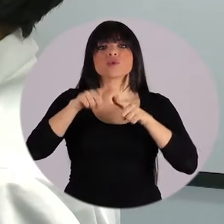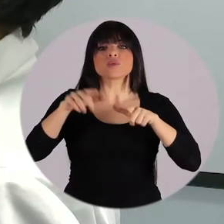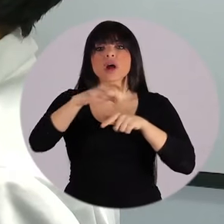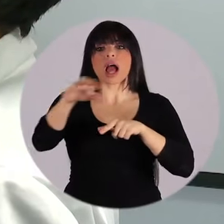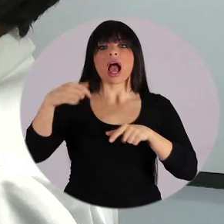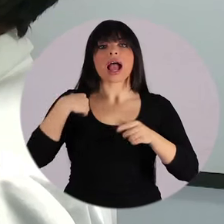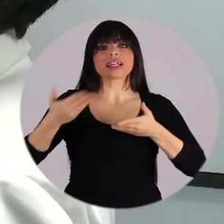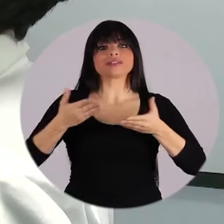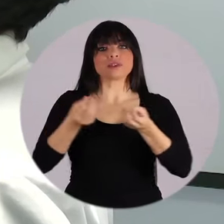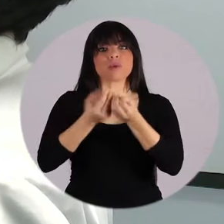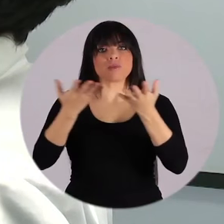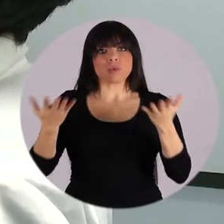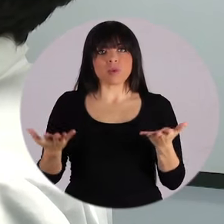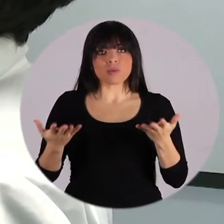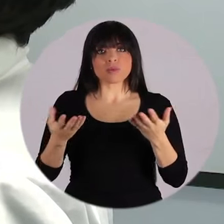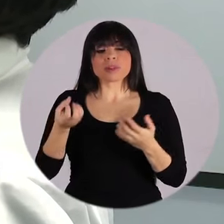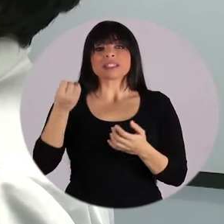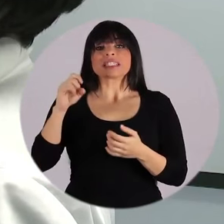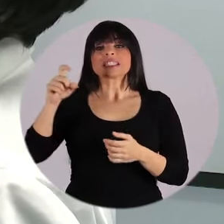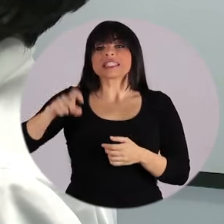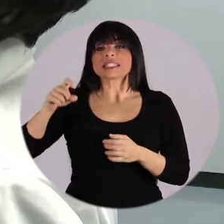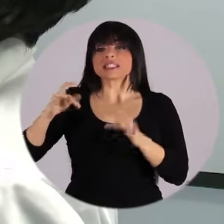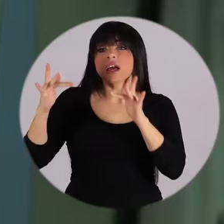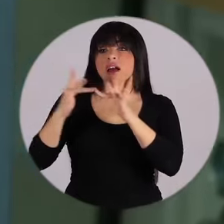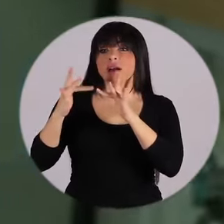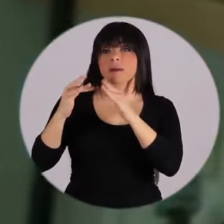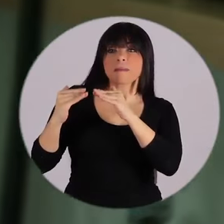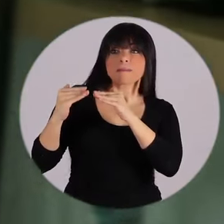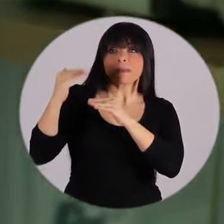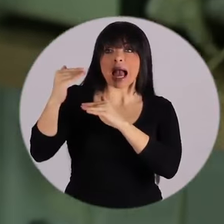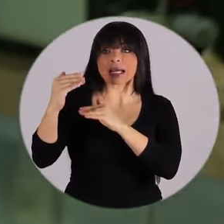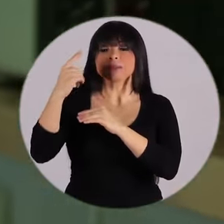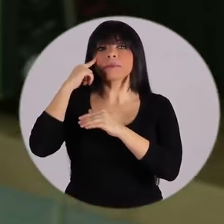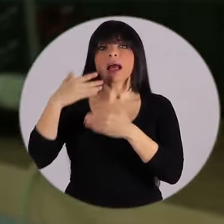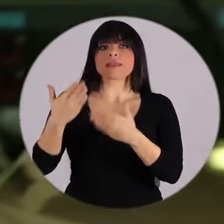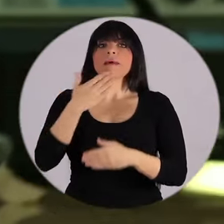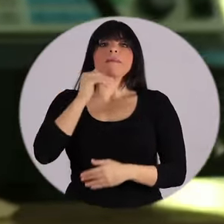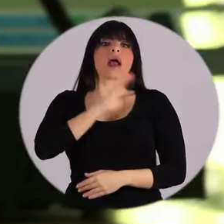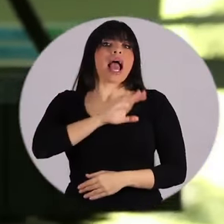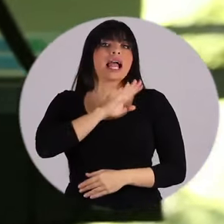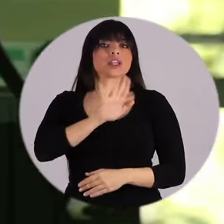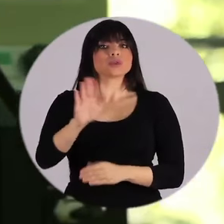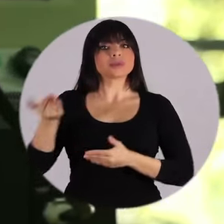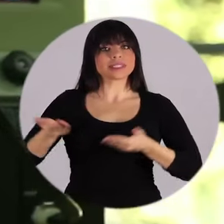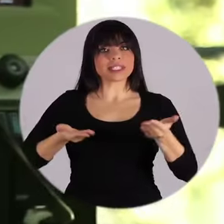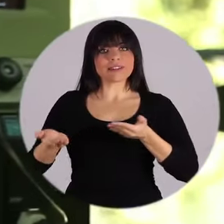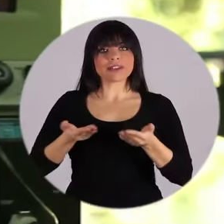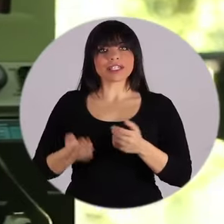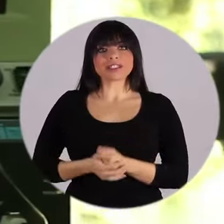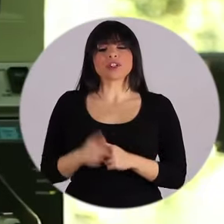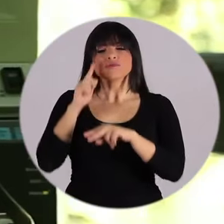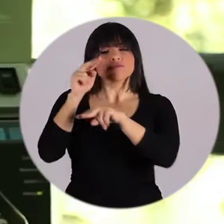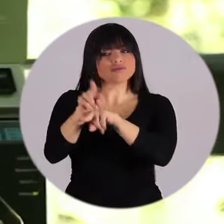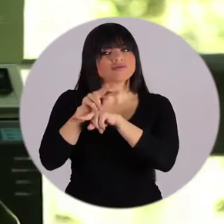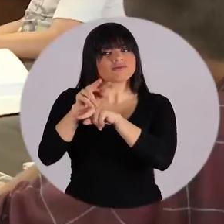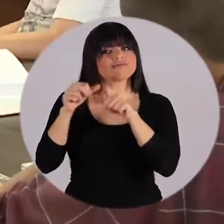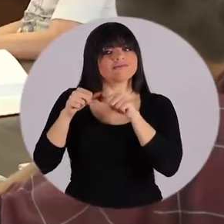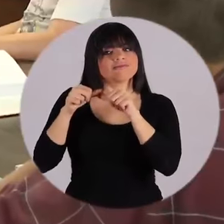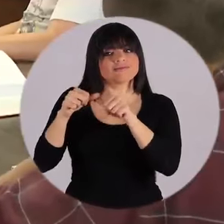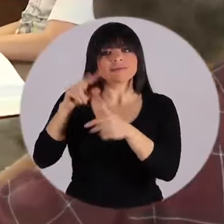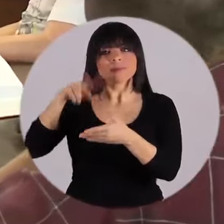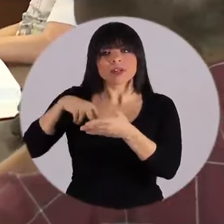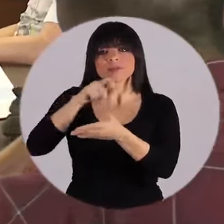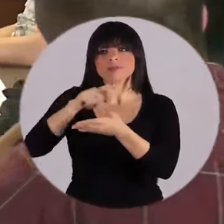orientada a centros de prestación de servicios públicos, con necesidad de conectividad superior para mejorar la calidad de sus